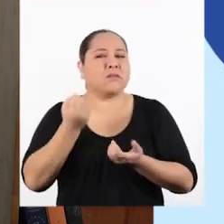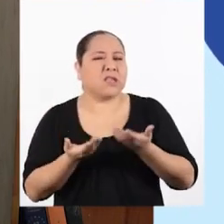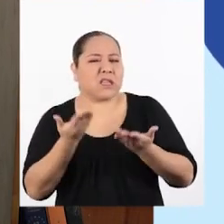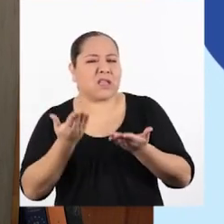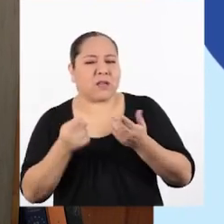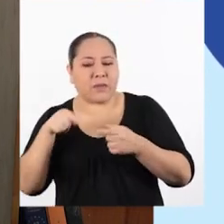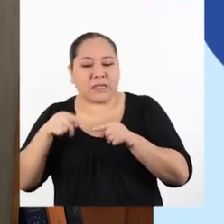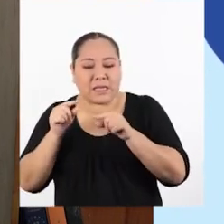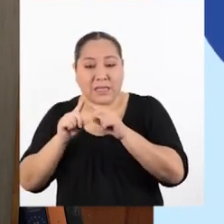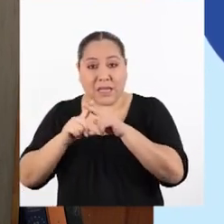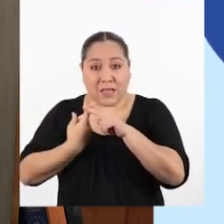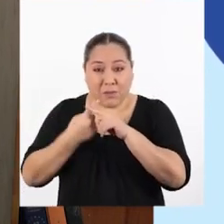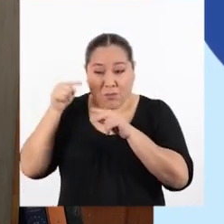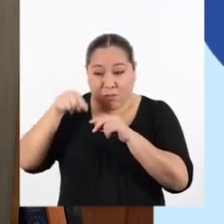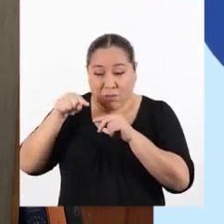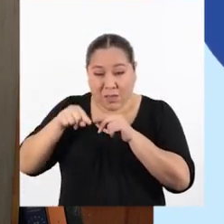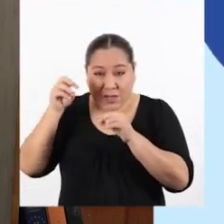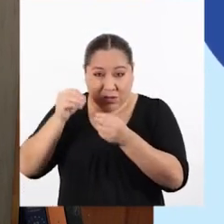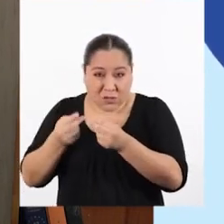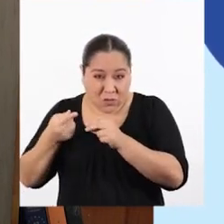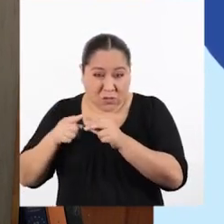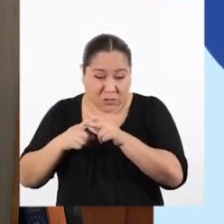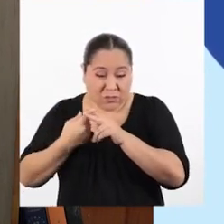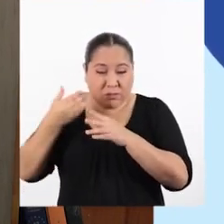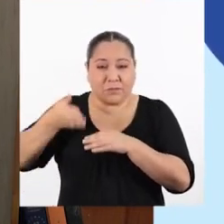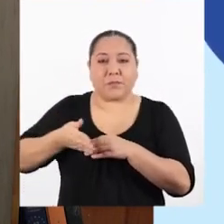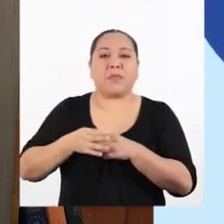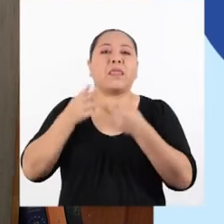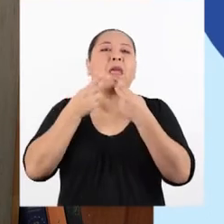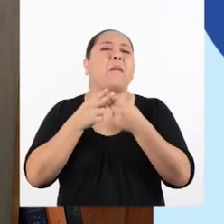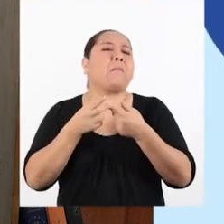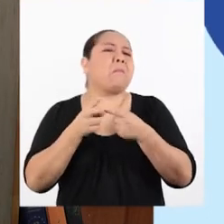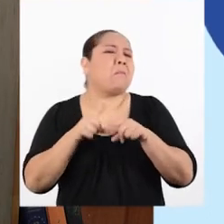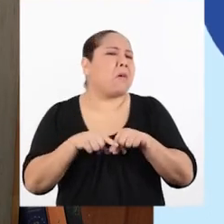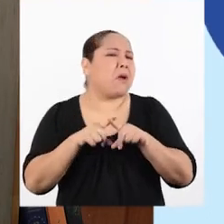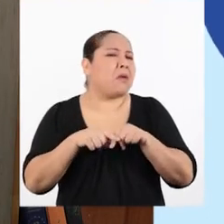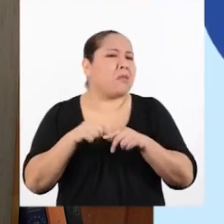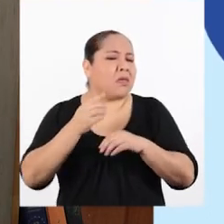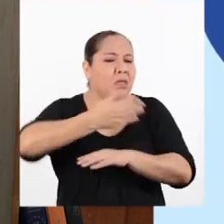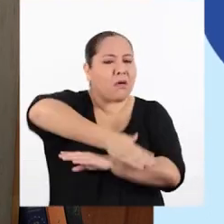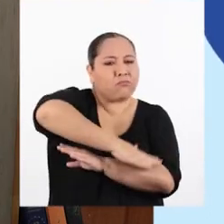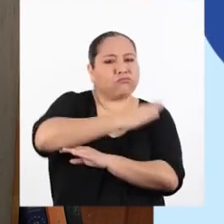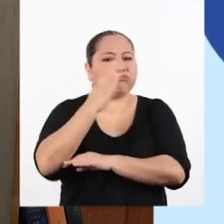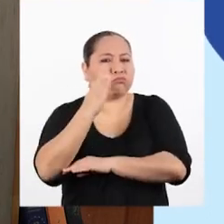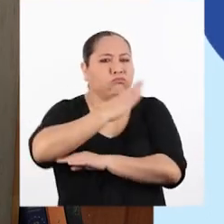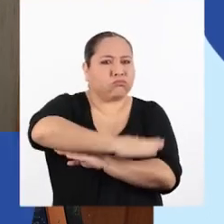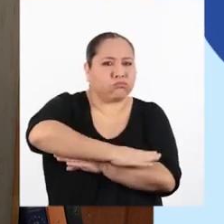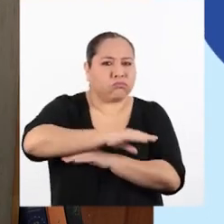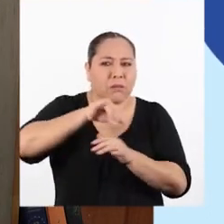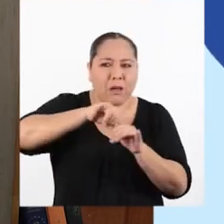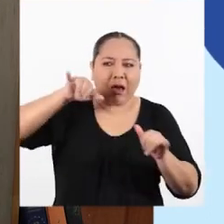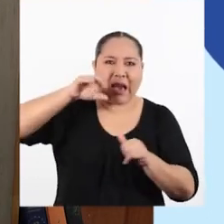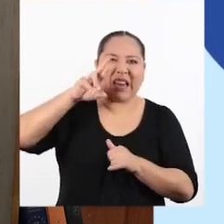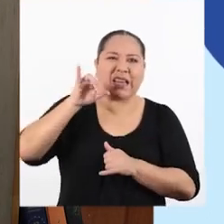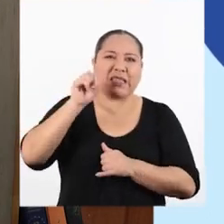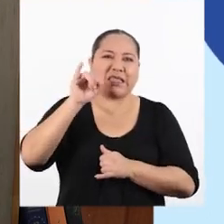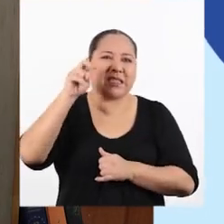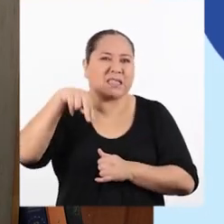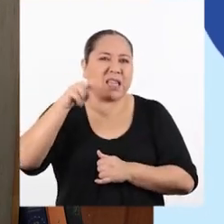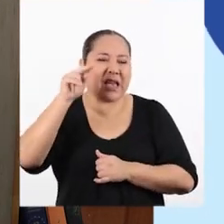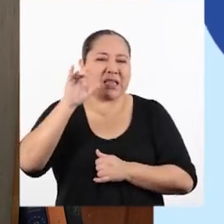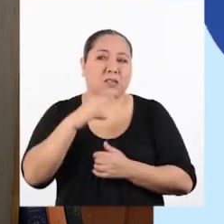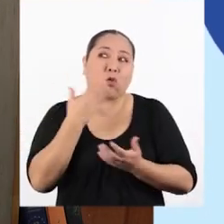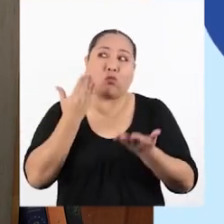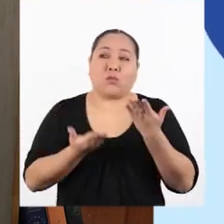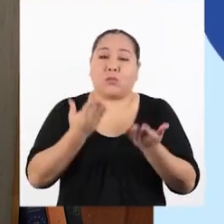de su posición de equilibrio inicial depende del brazo de resistencia. O quizás depende